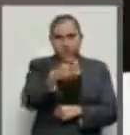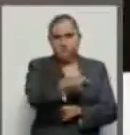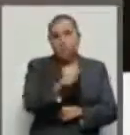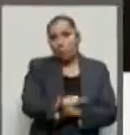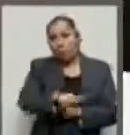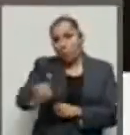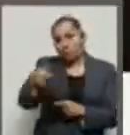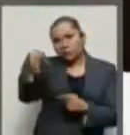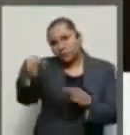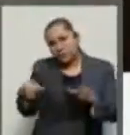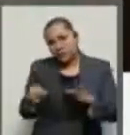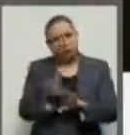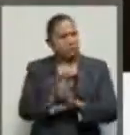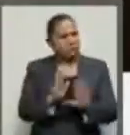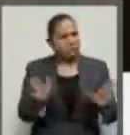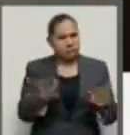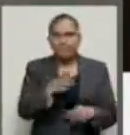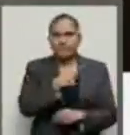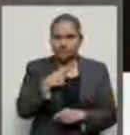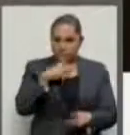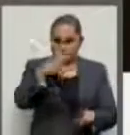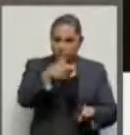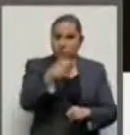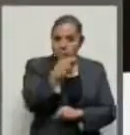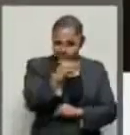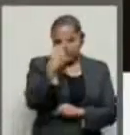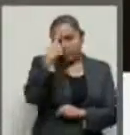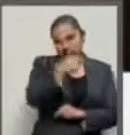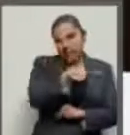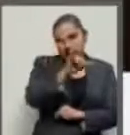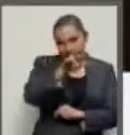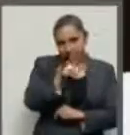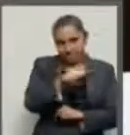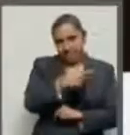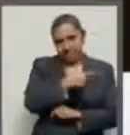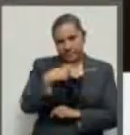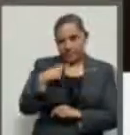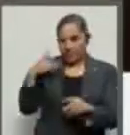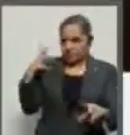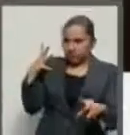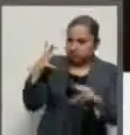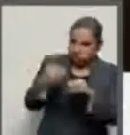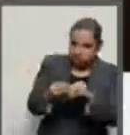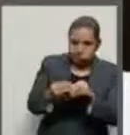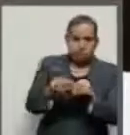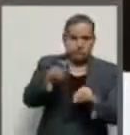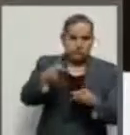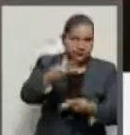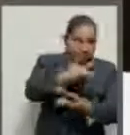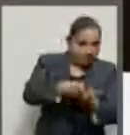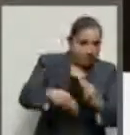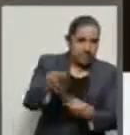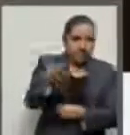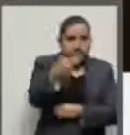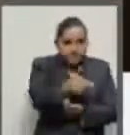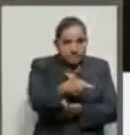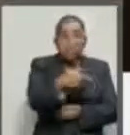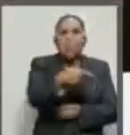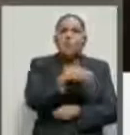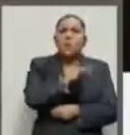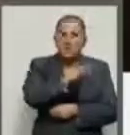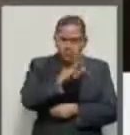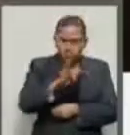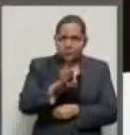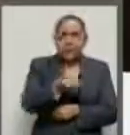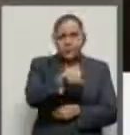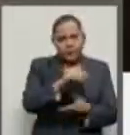impuesto al valor agregado, la recuperación de los saldos a favor únicamente se realizará mediante